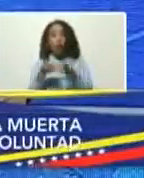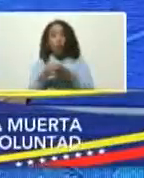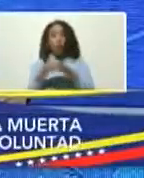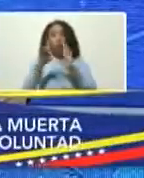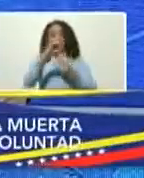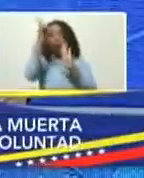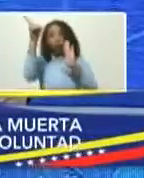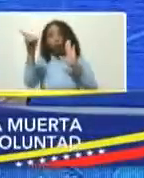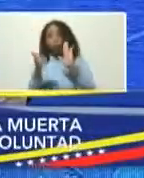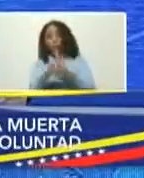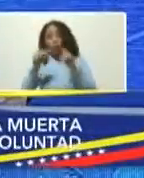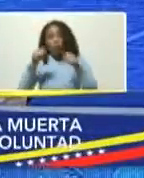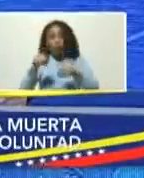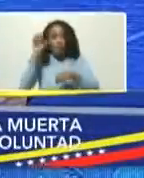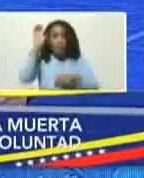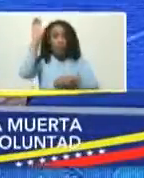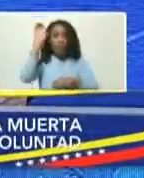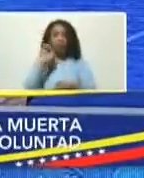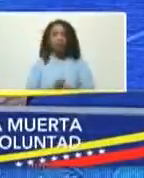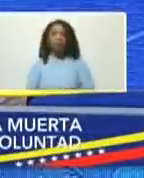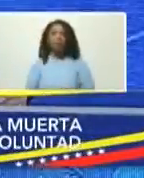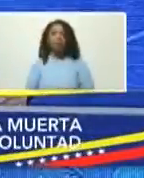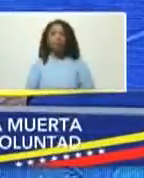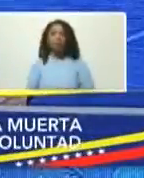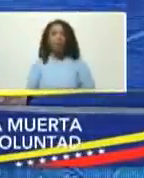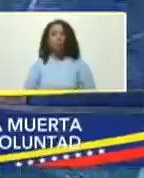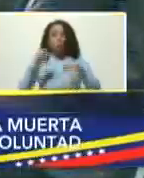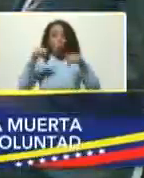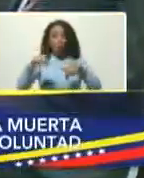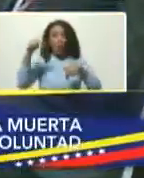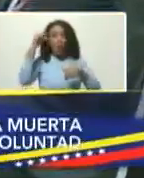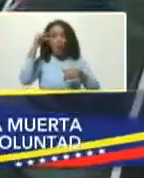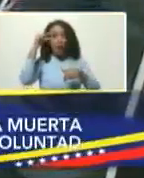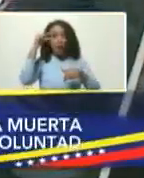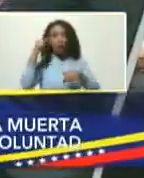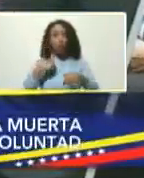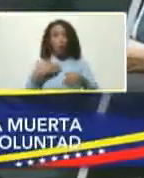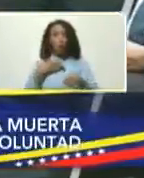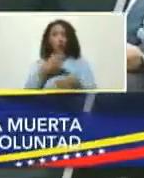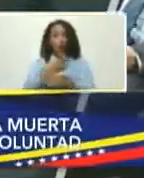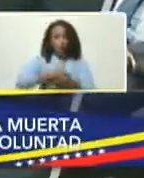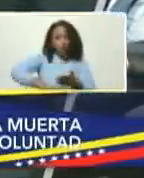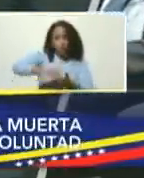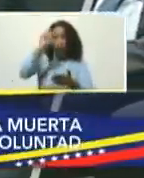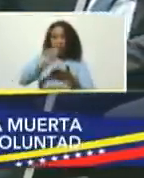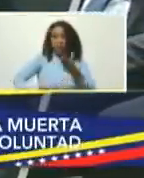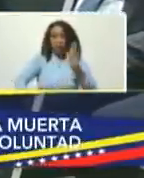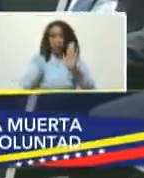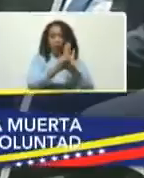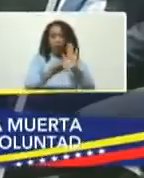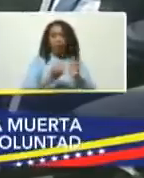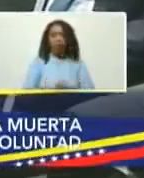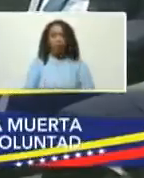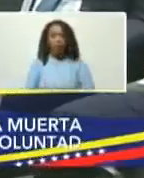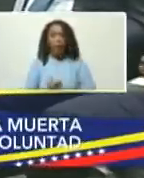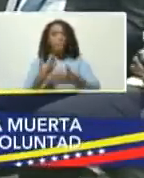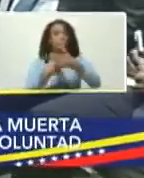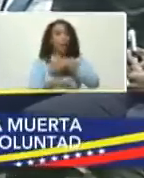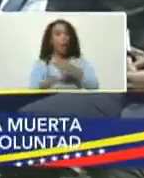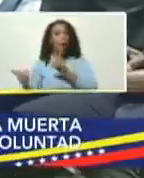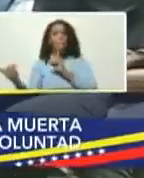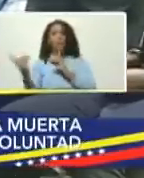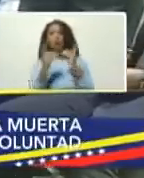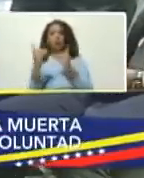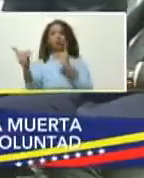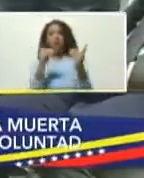diplomático del país. Este día voy a firmar la ley, vamos a debatir la